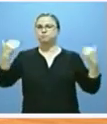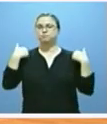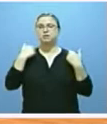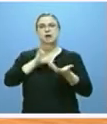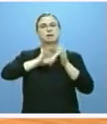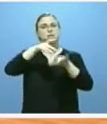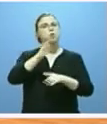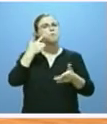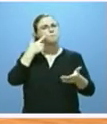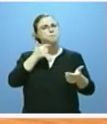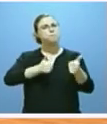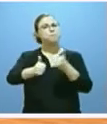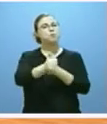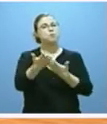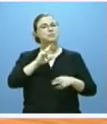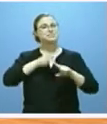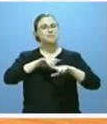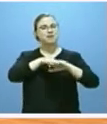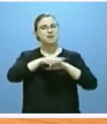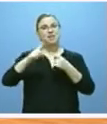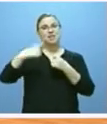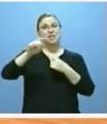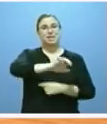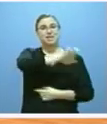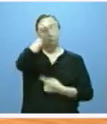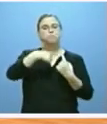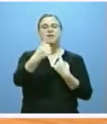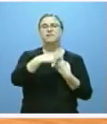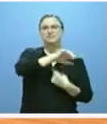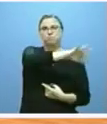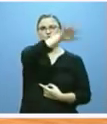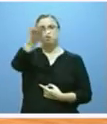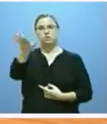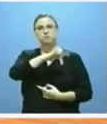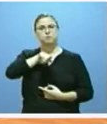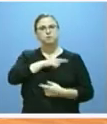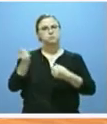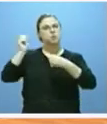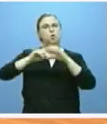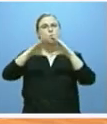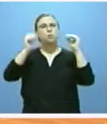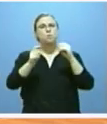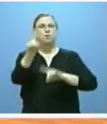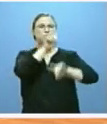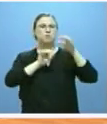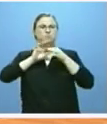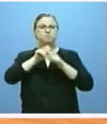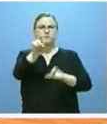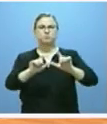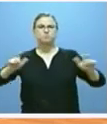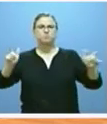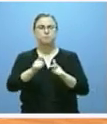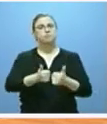prioridades estará la red transeuropea de transportes en nuestro territorio, la excelencia universitaria, los desafíos demográficos, la